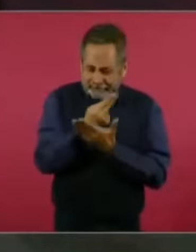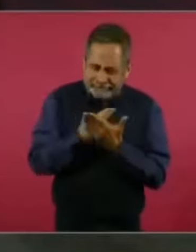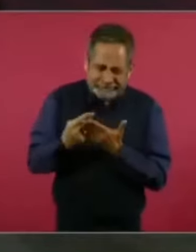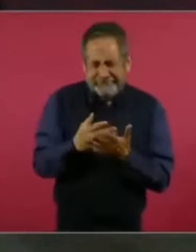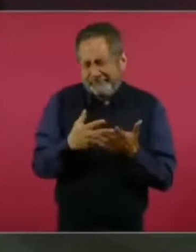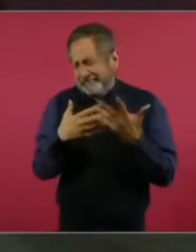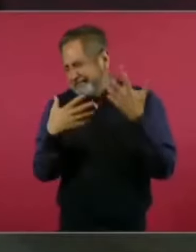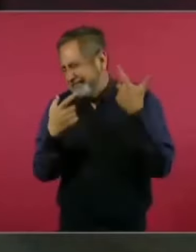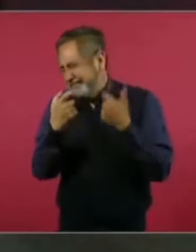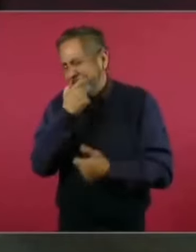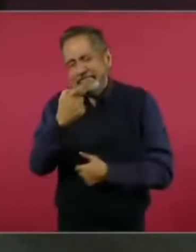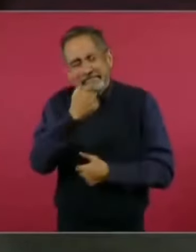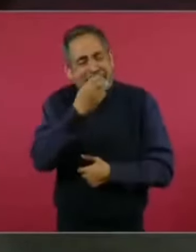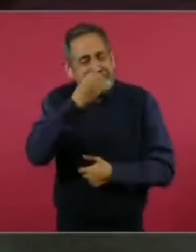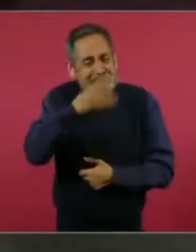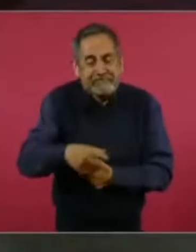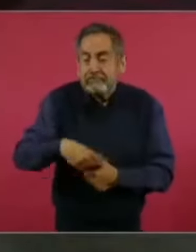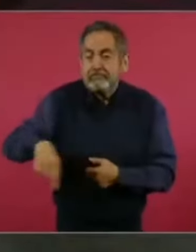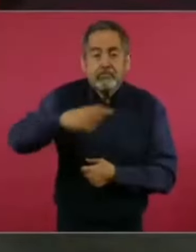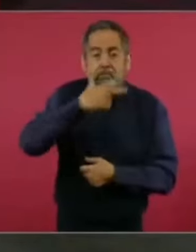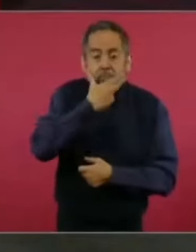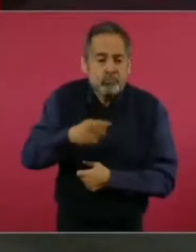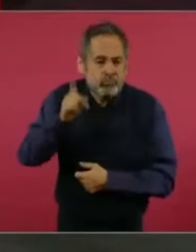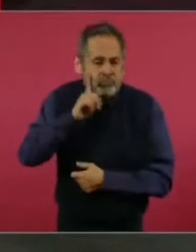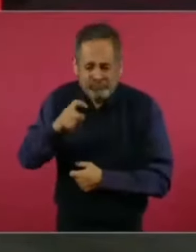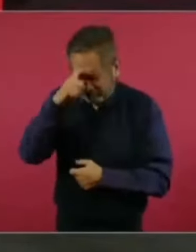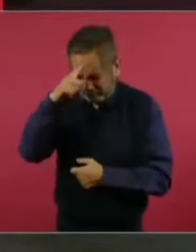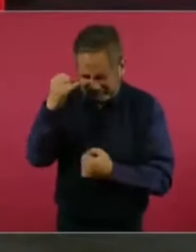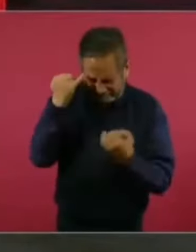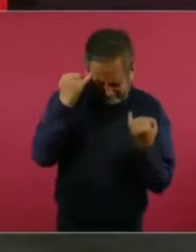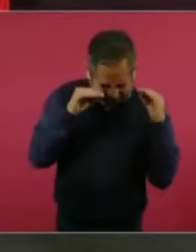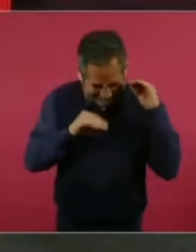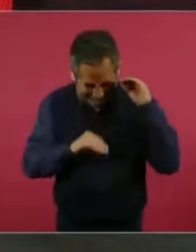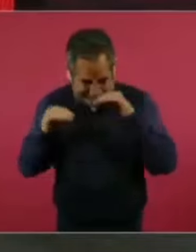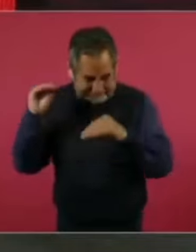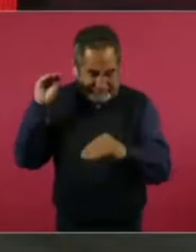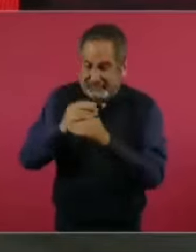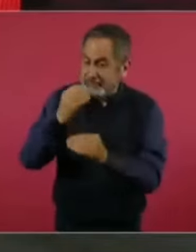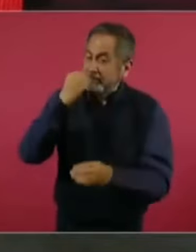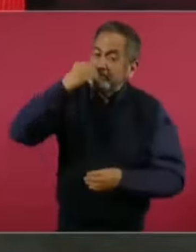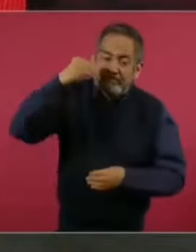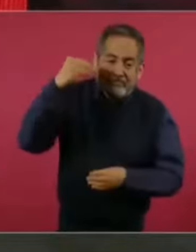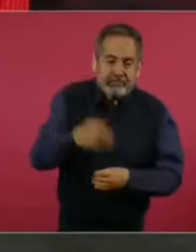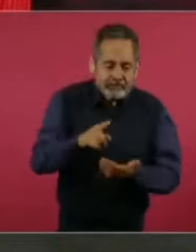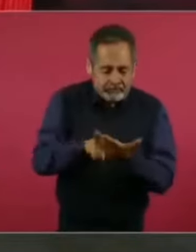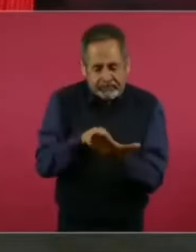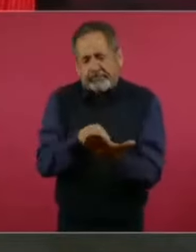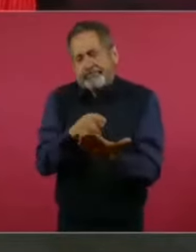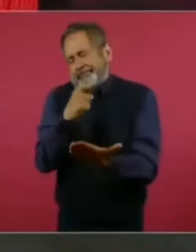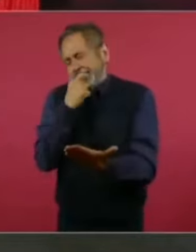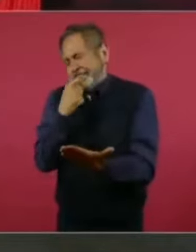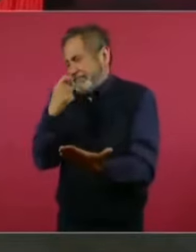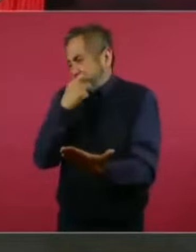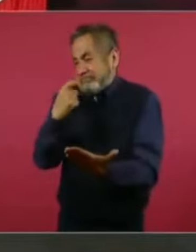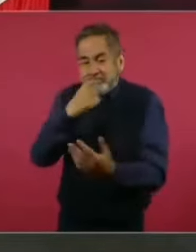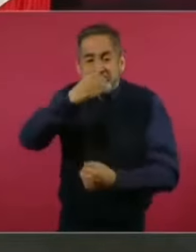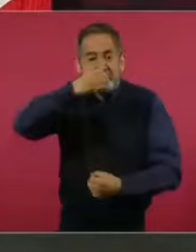barbaridad. Mujeres, hombres que nos hacen reír muchísimo.